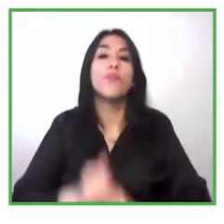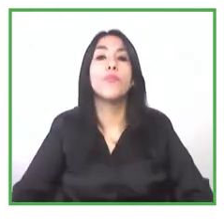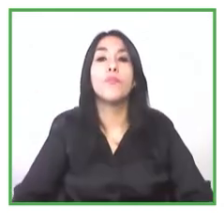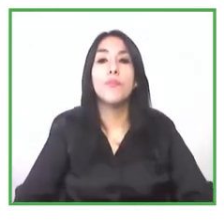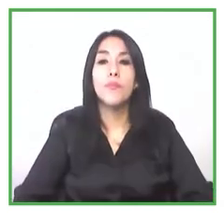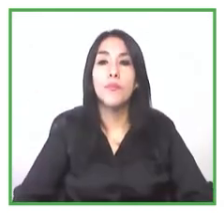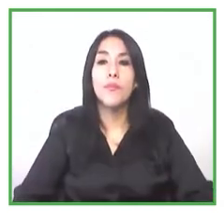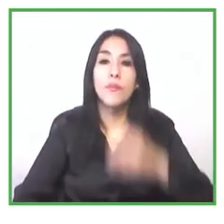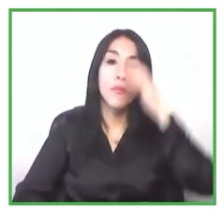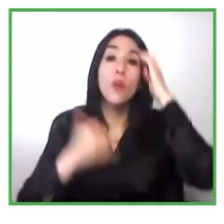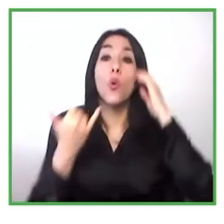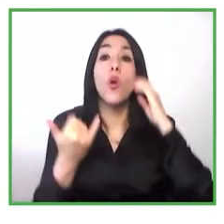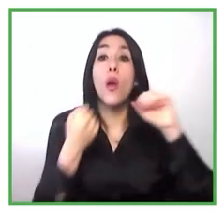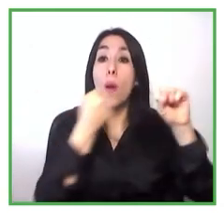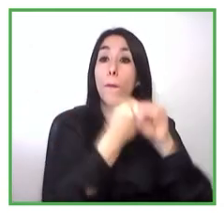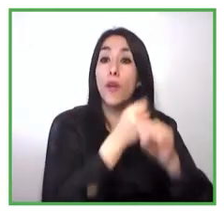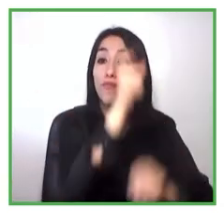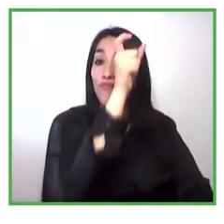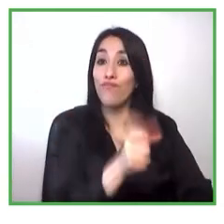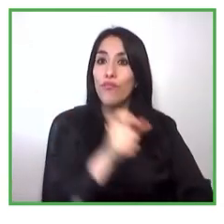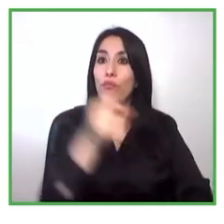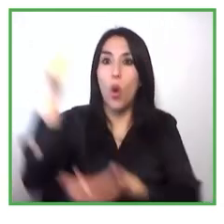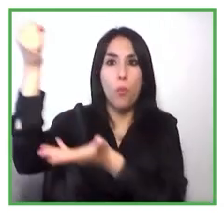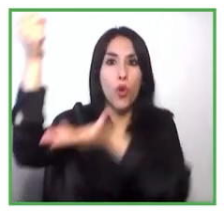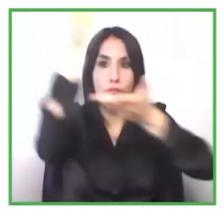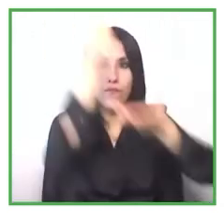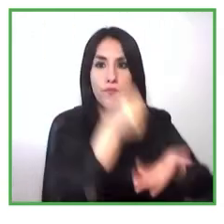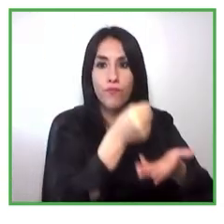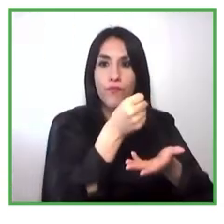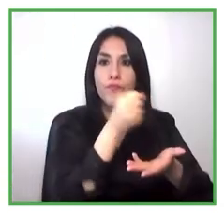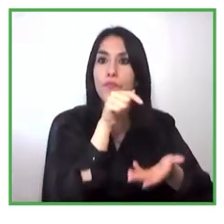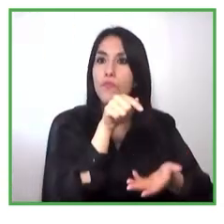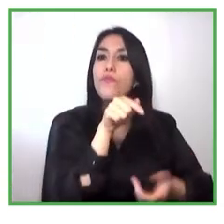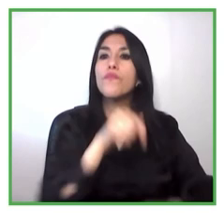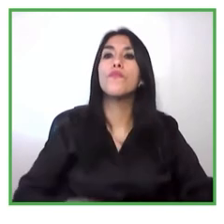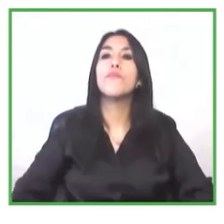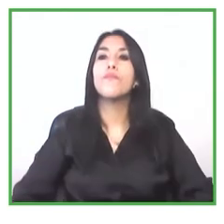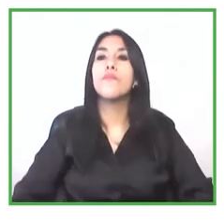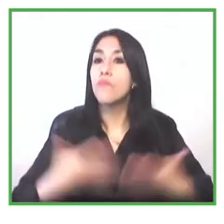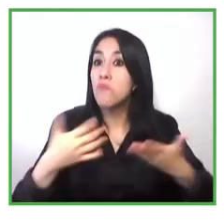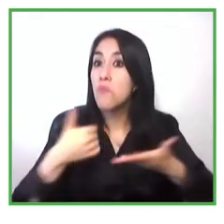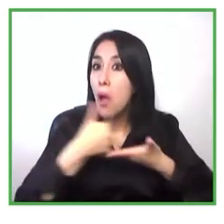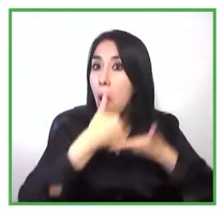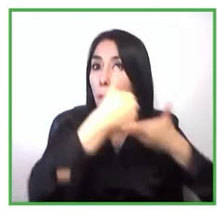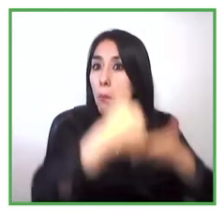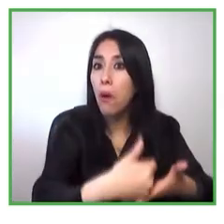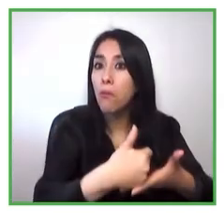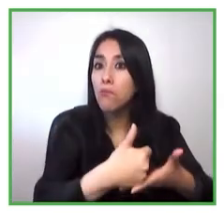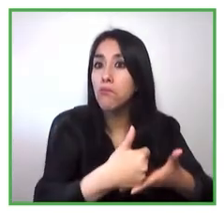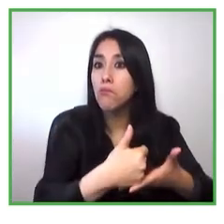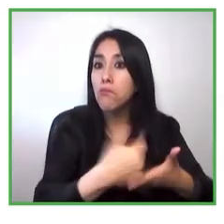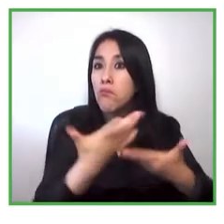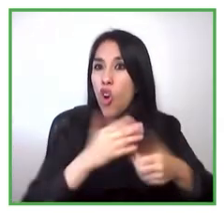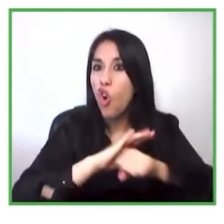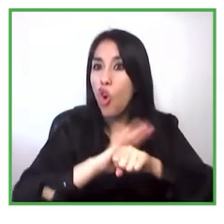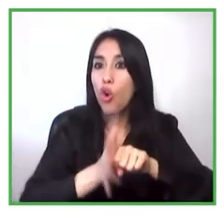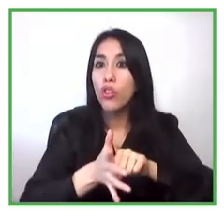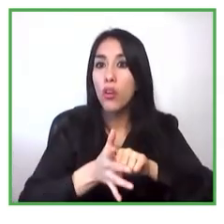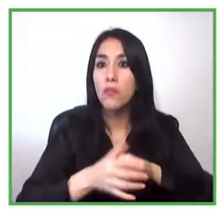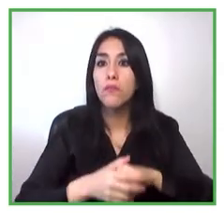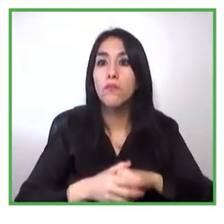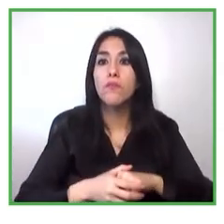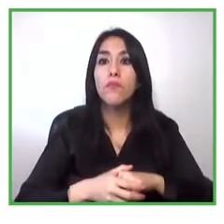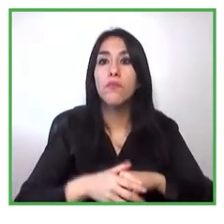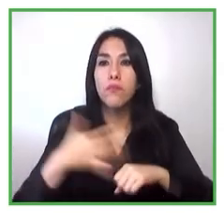complementar sus negocios yo creo que esta pandemia nos va a hacer retroceder un poquito en lo que habíamos avanzado en la inclusión de